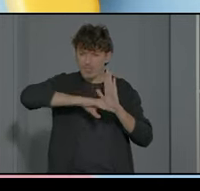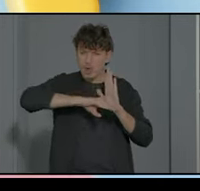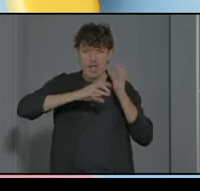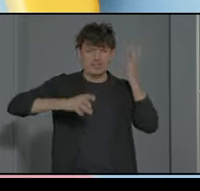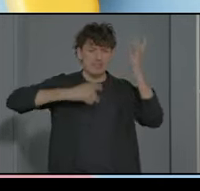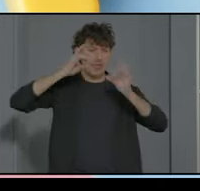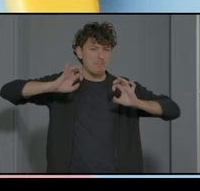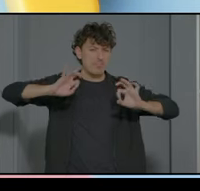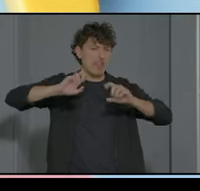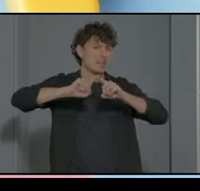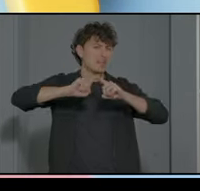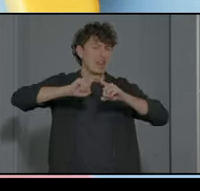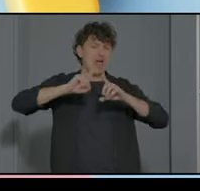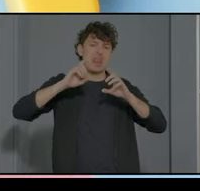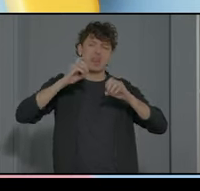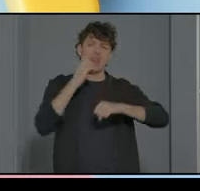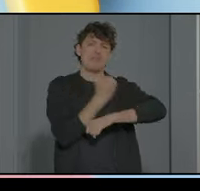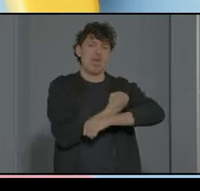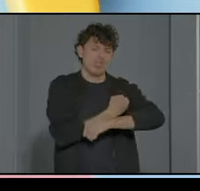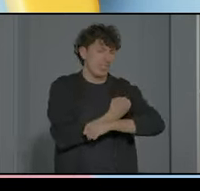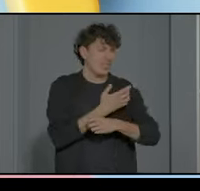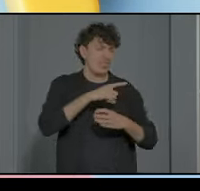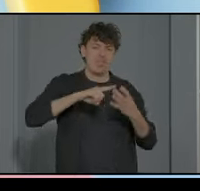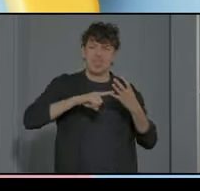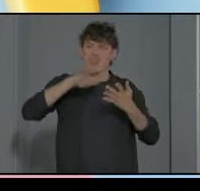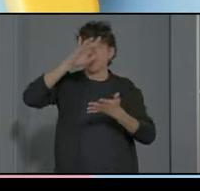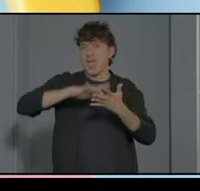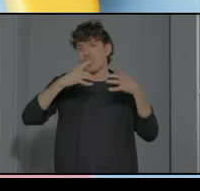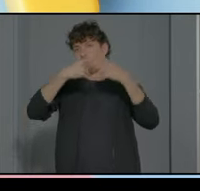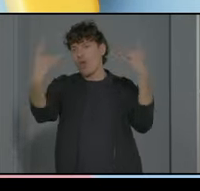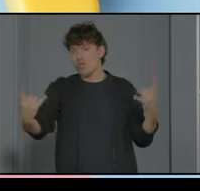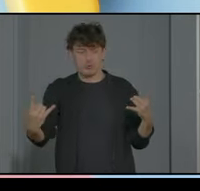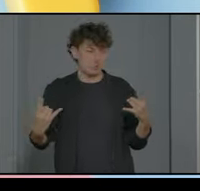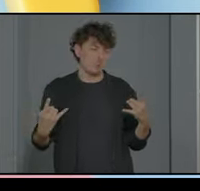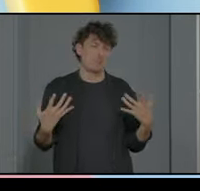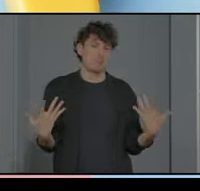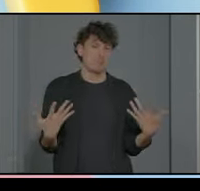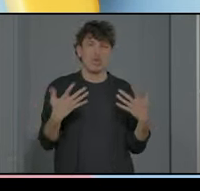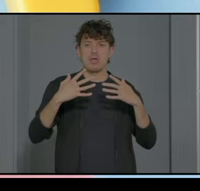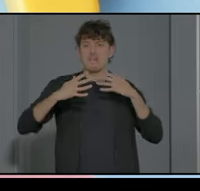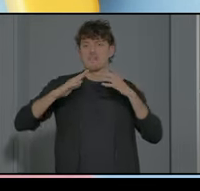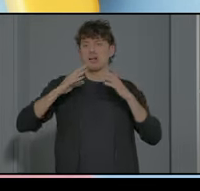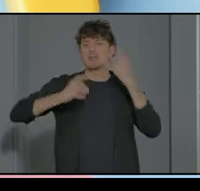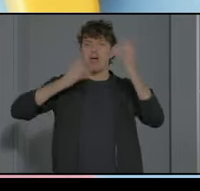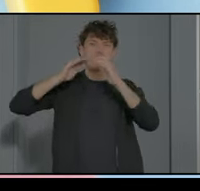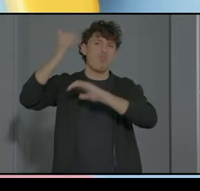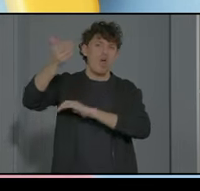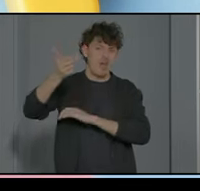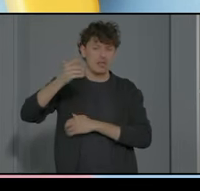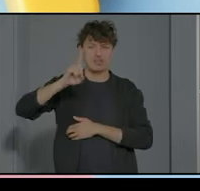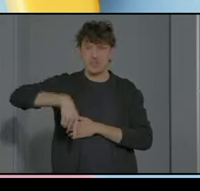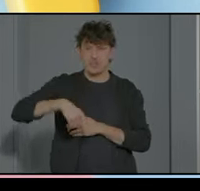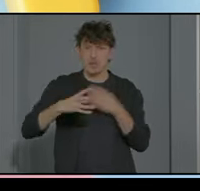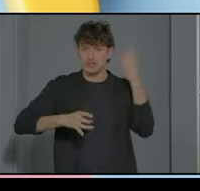de navidad día de los enamorados etcétera salidas del centro e incluso participación en actividades